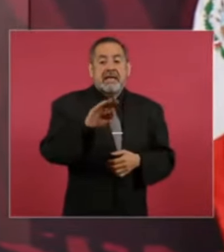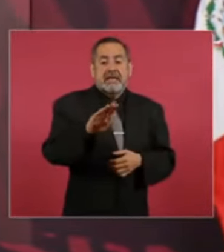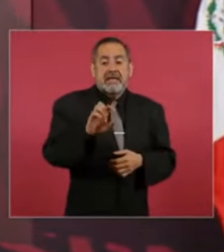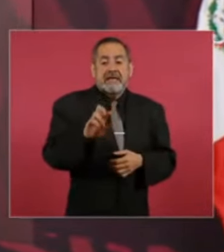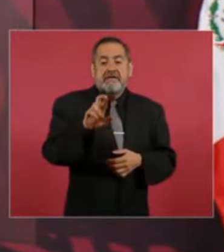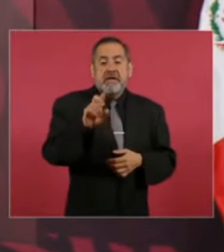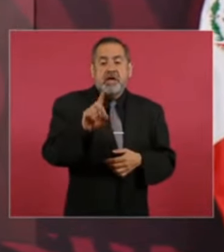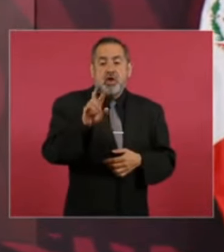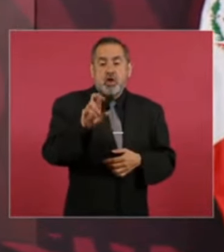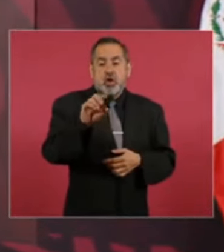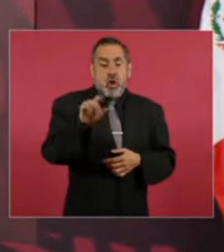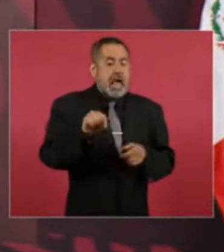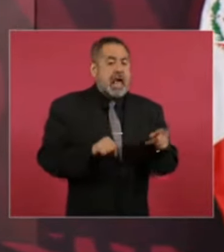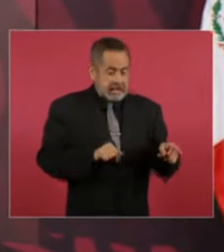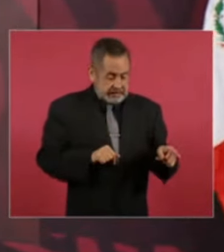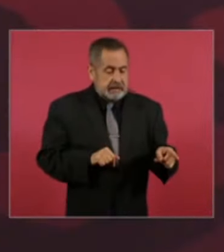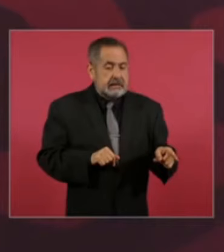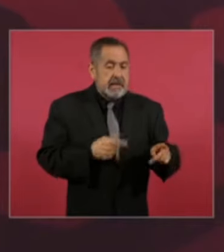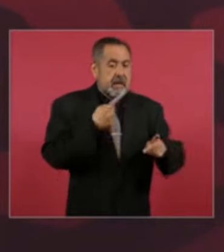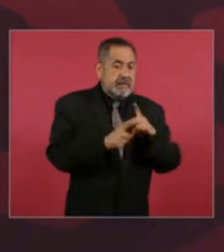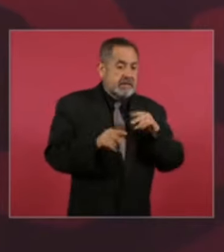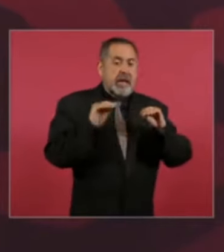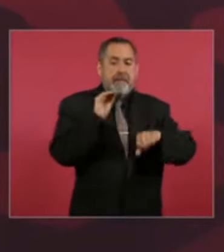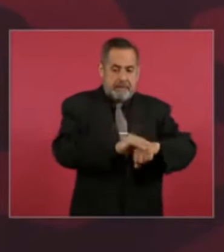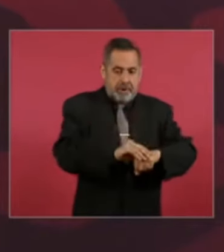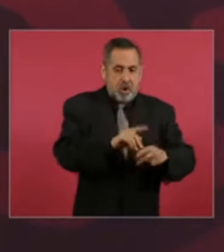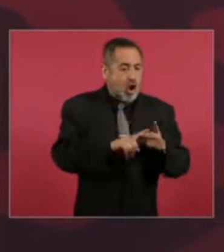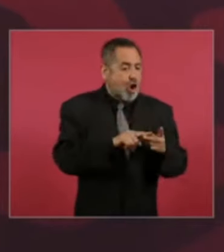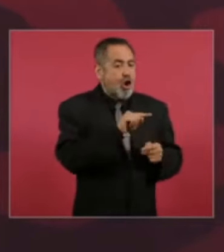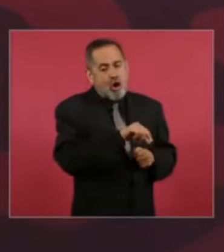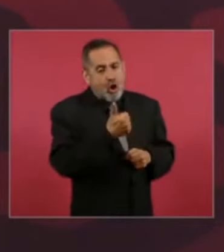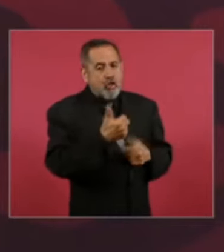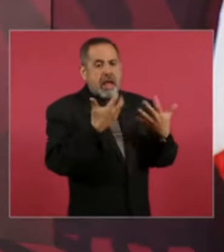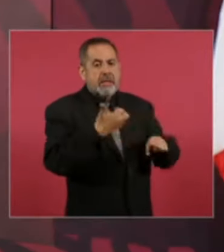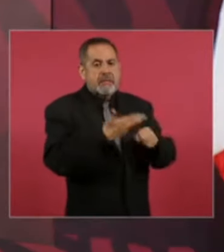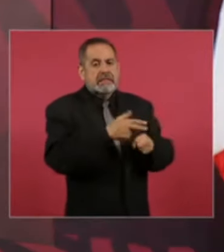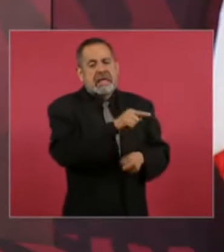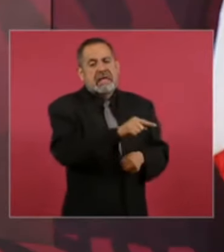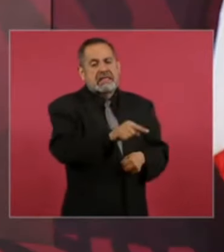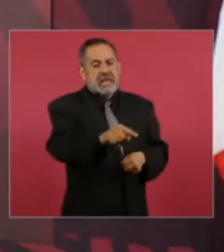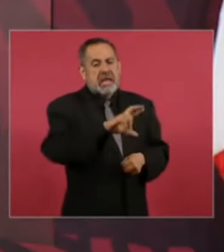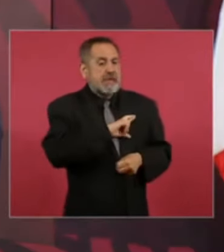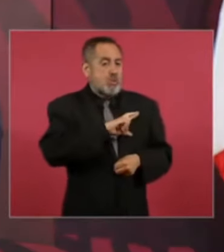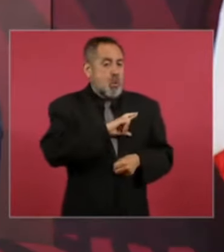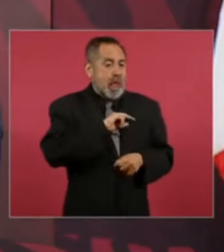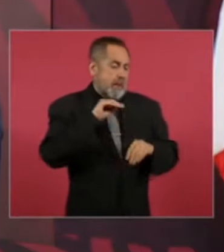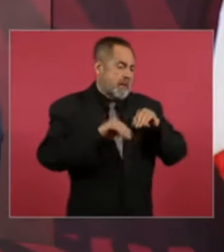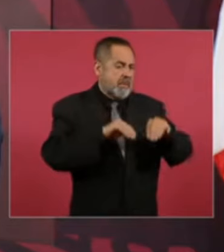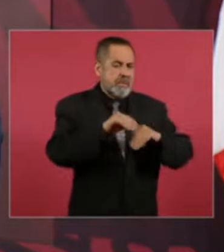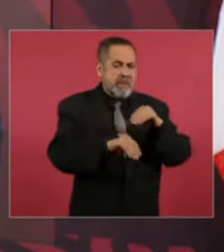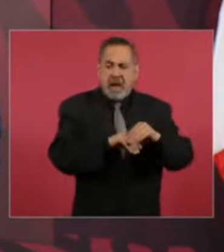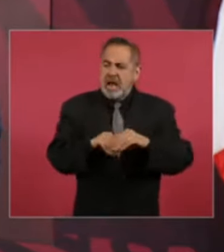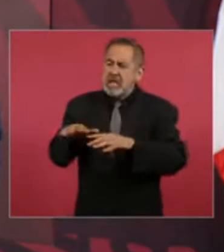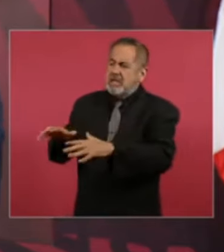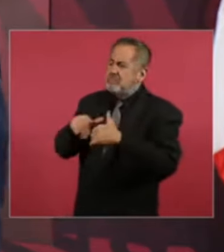y entran las empresas particulares para quedarse con la